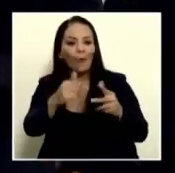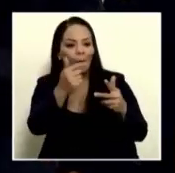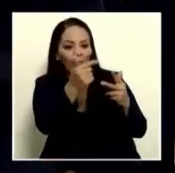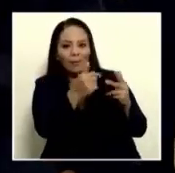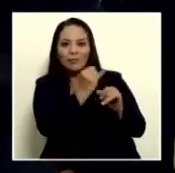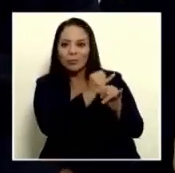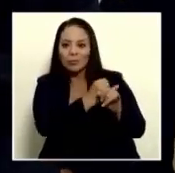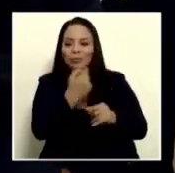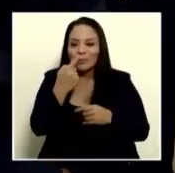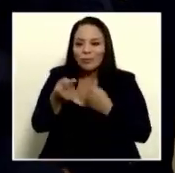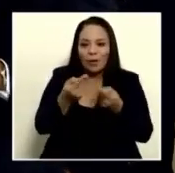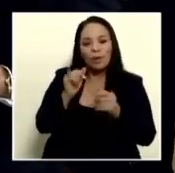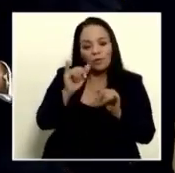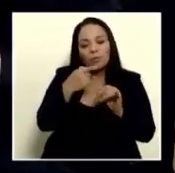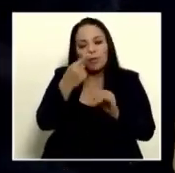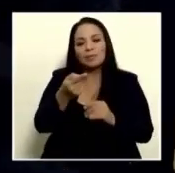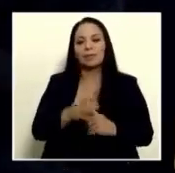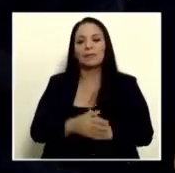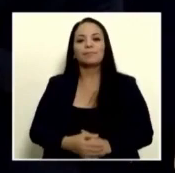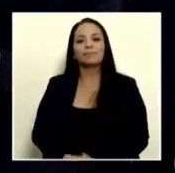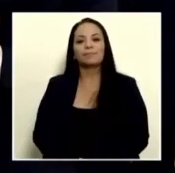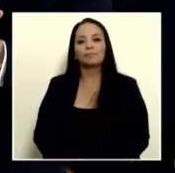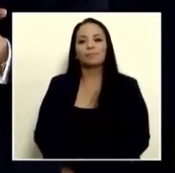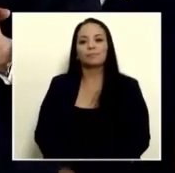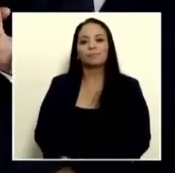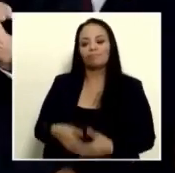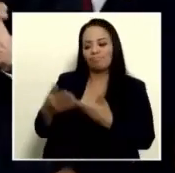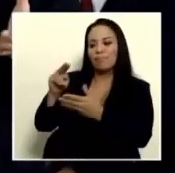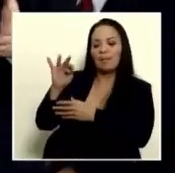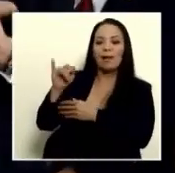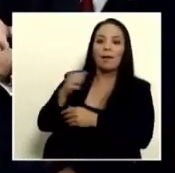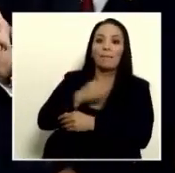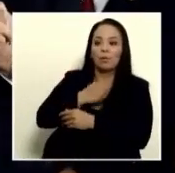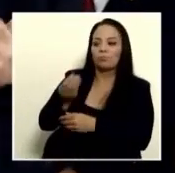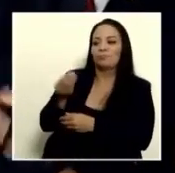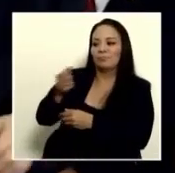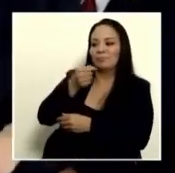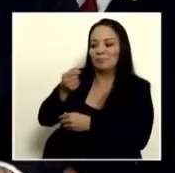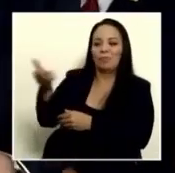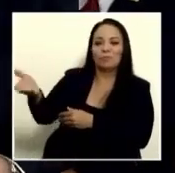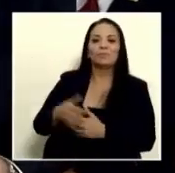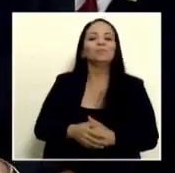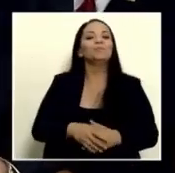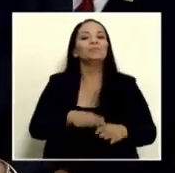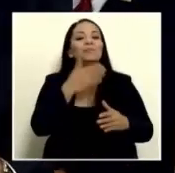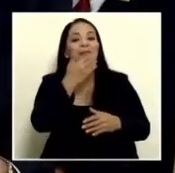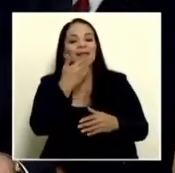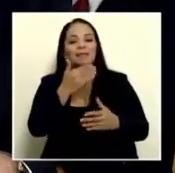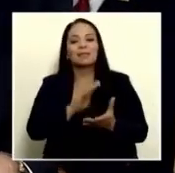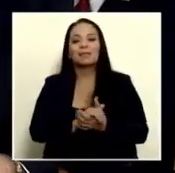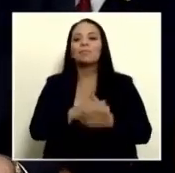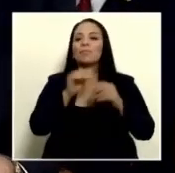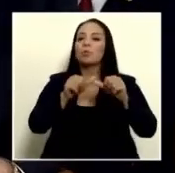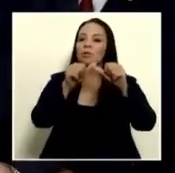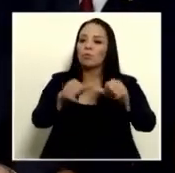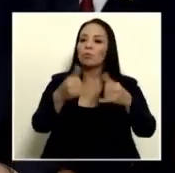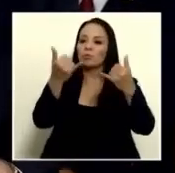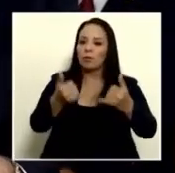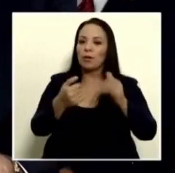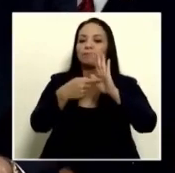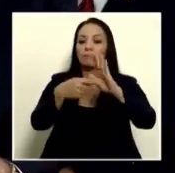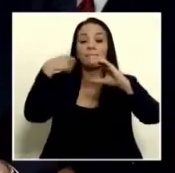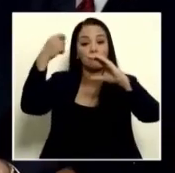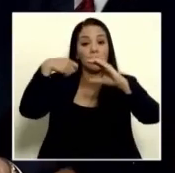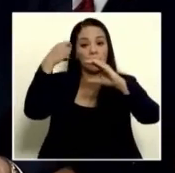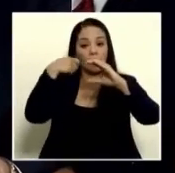resaltar de ese comunicado. Entonces, le devuelvo el churuco, doña Natalia, perdón el micrófono. Gracias. Continuamos ahora con la presentación del